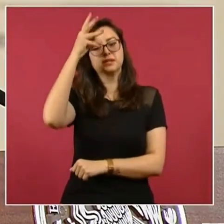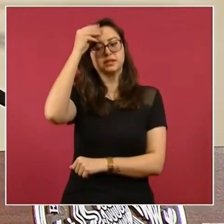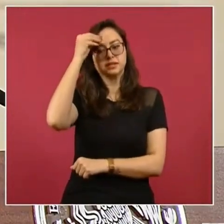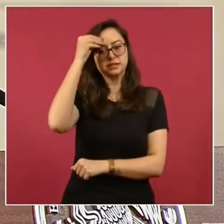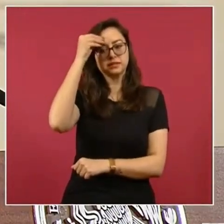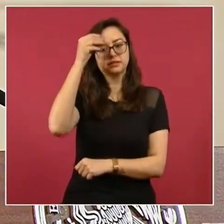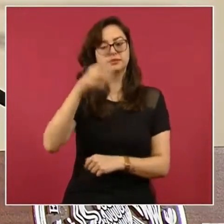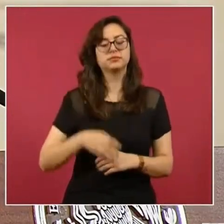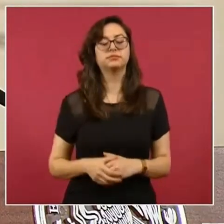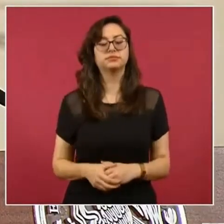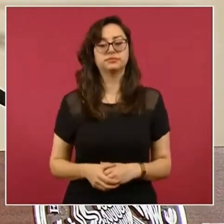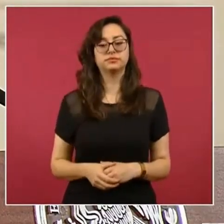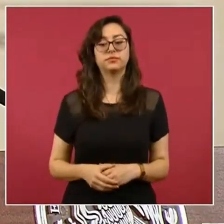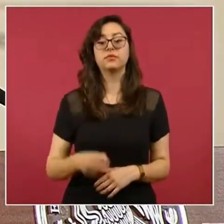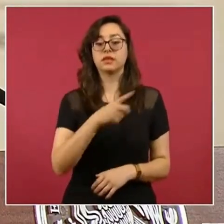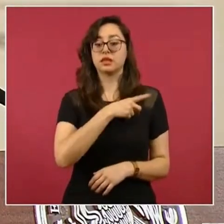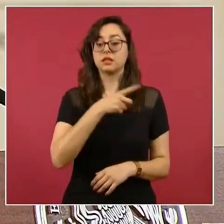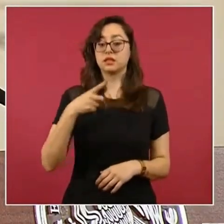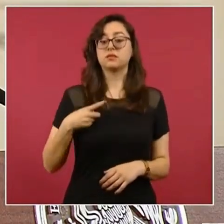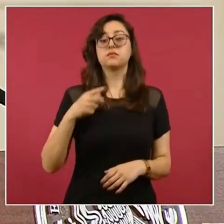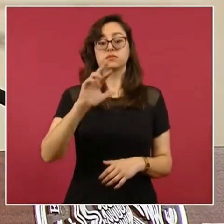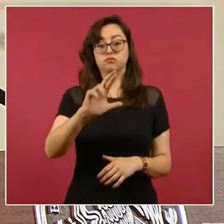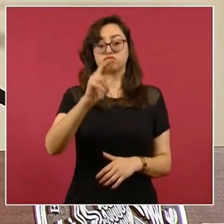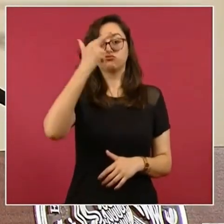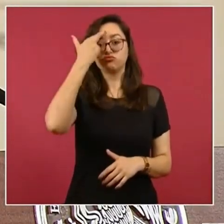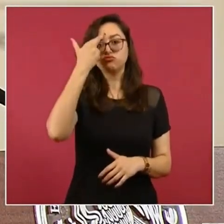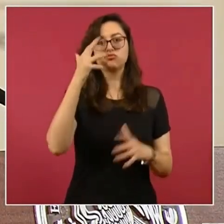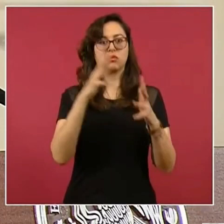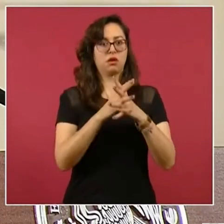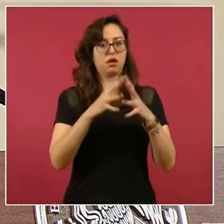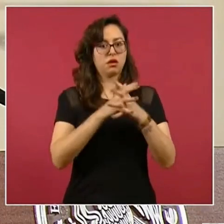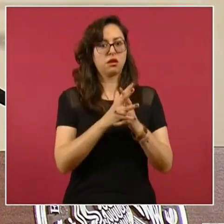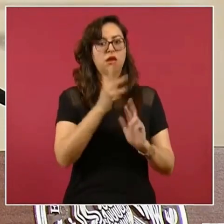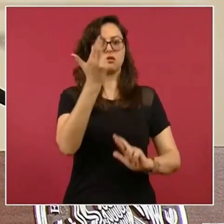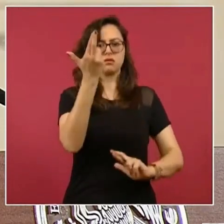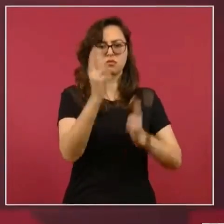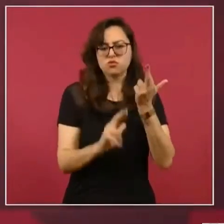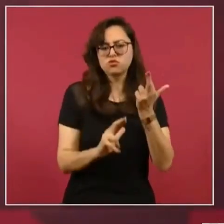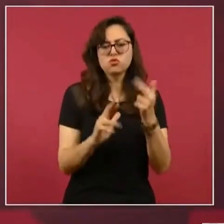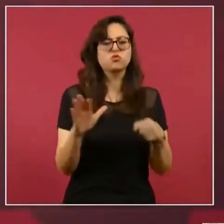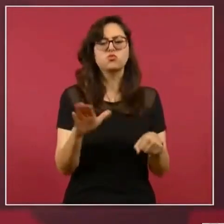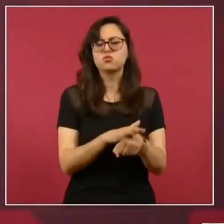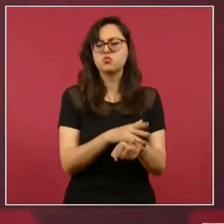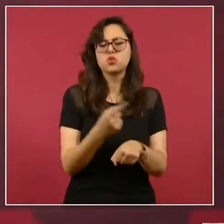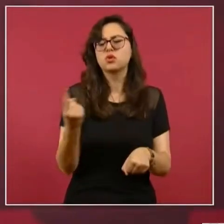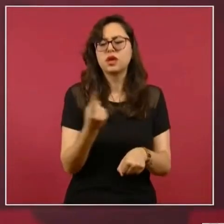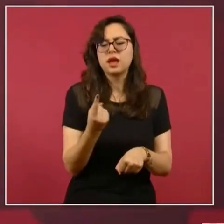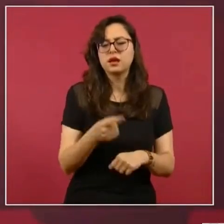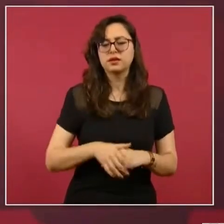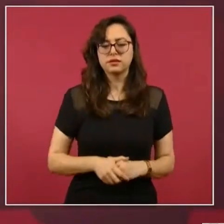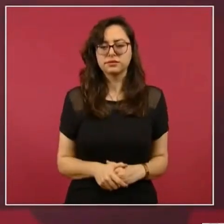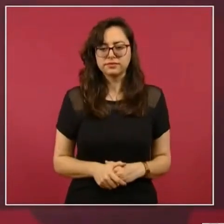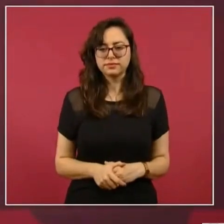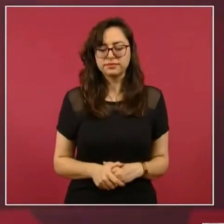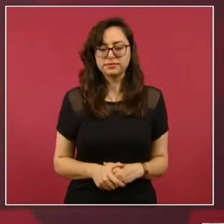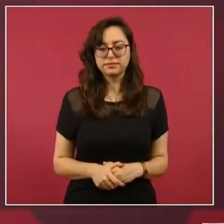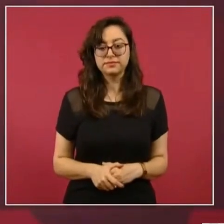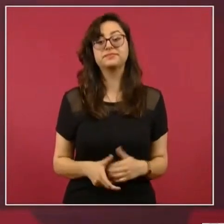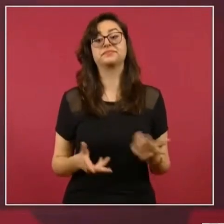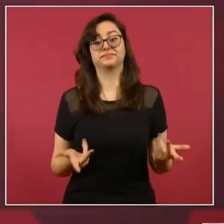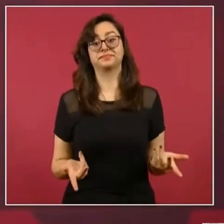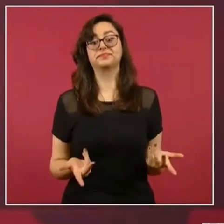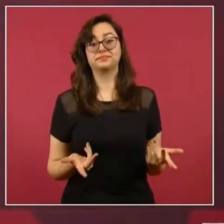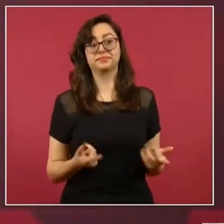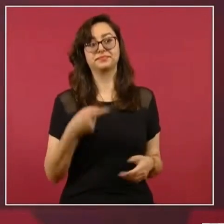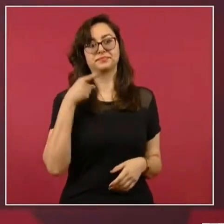Hay que recordar la revolución porque se luchó en